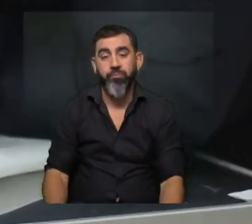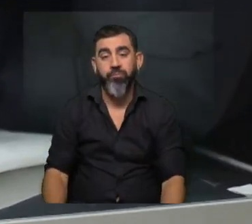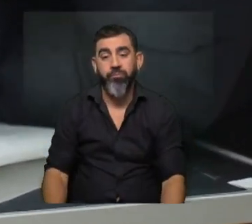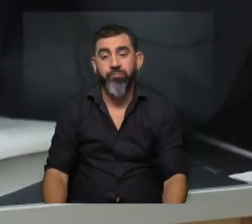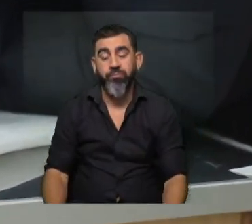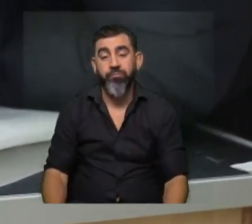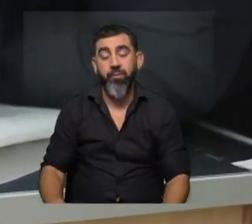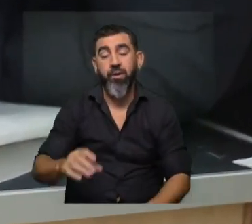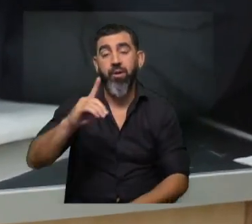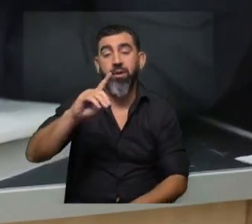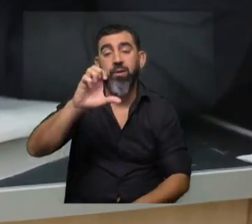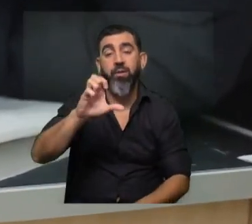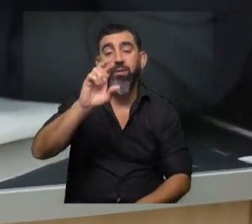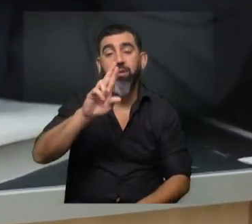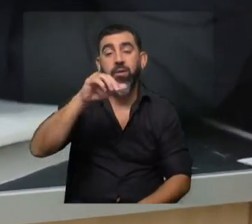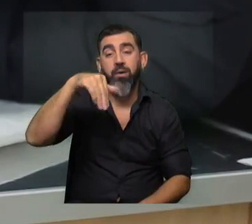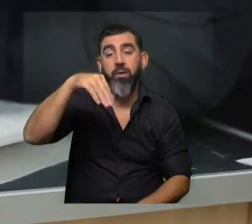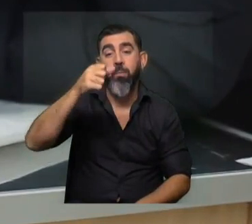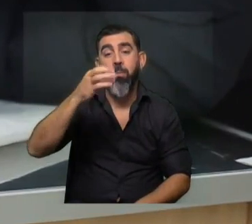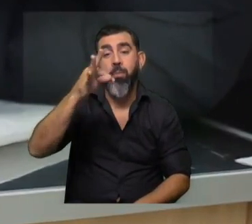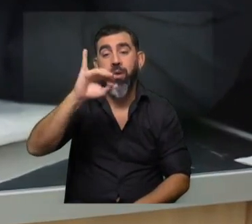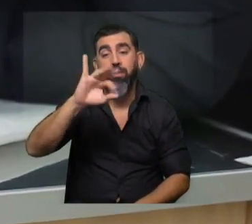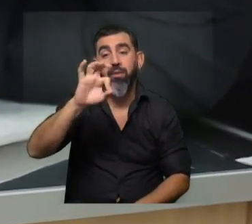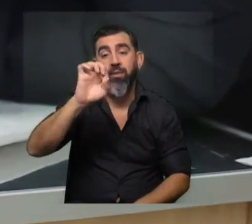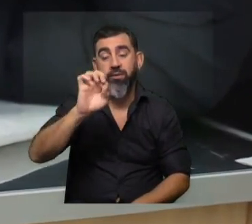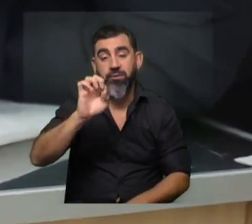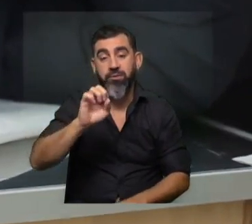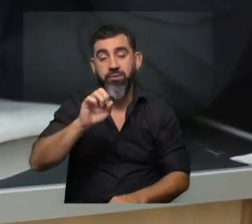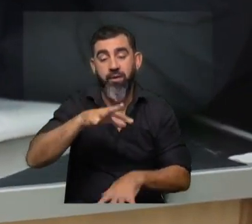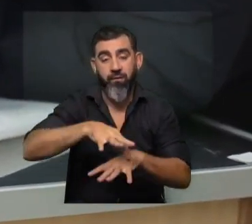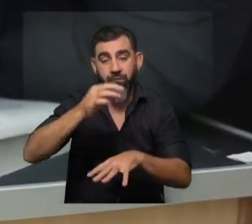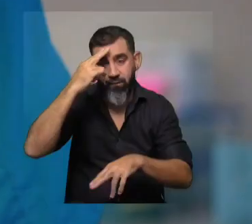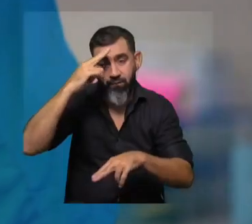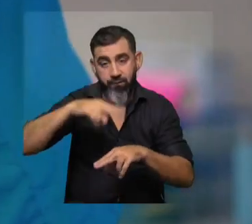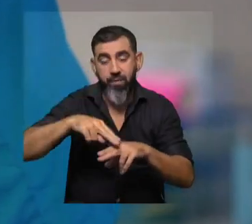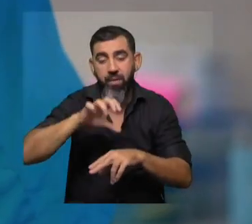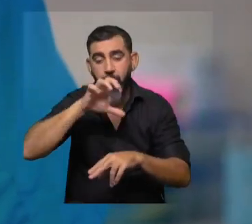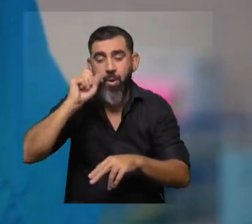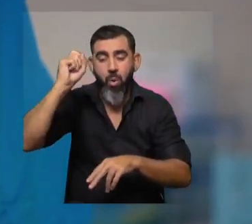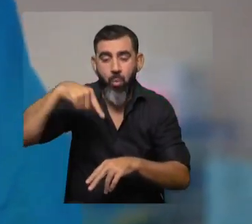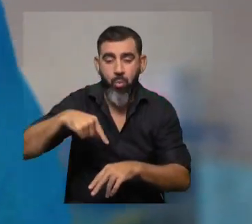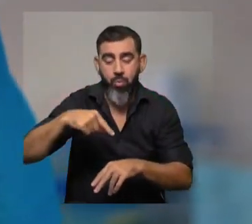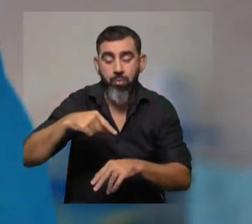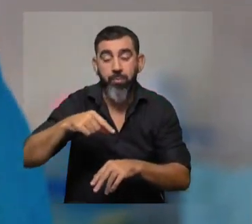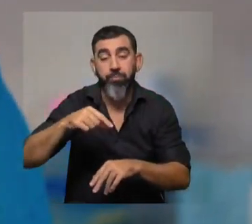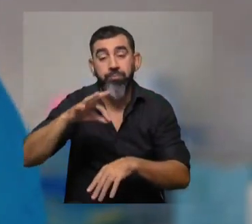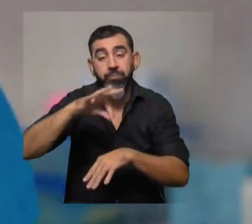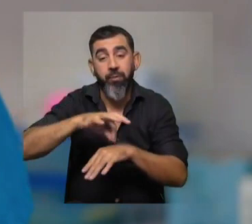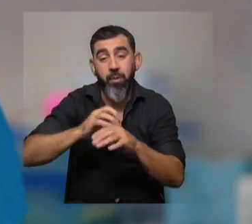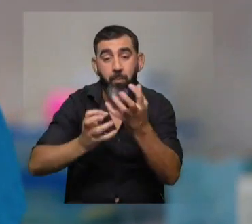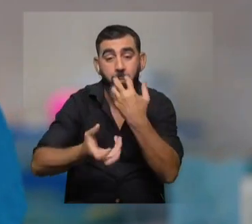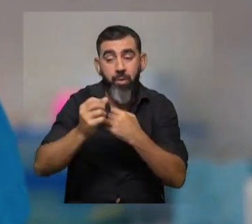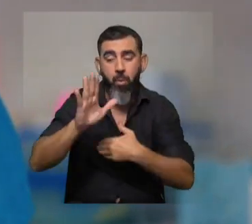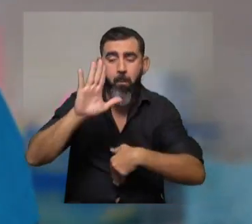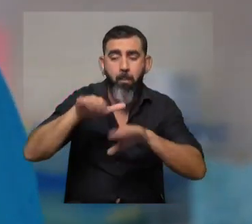La dermatitis atópica es una de las patologías más comunes en perro. De hecho, en las clínicas particulares lo que más se ve